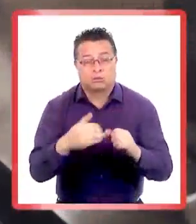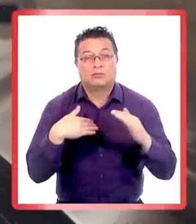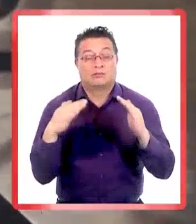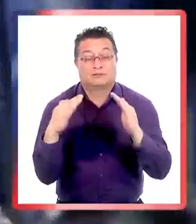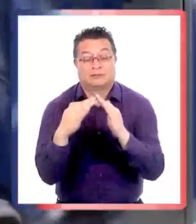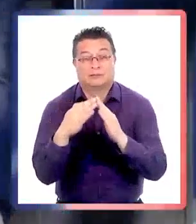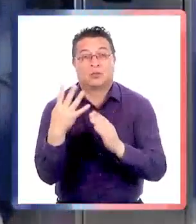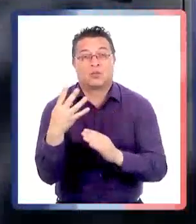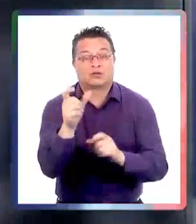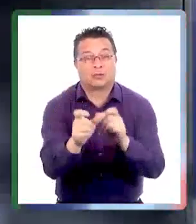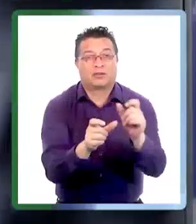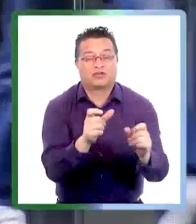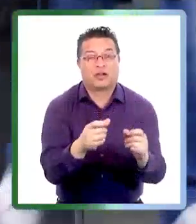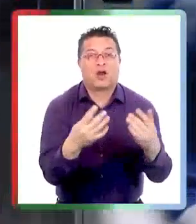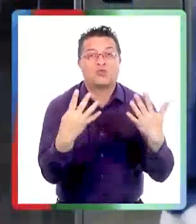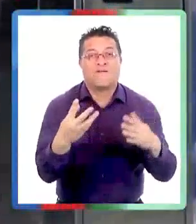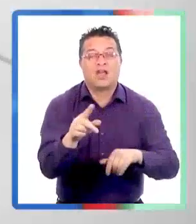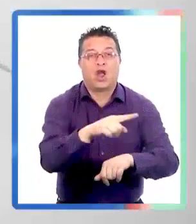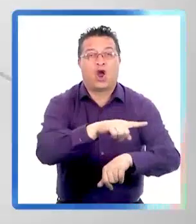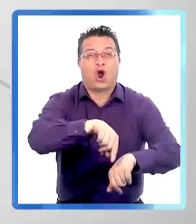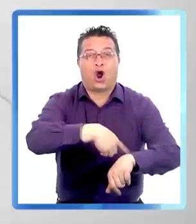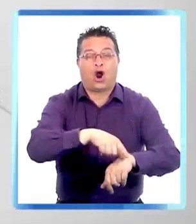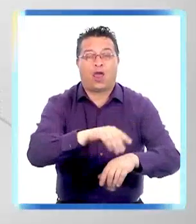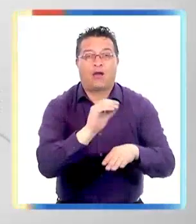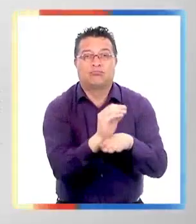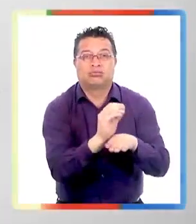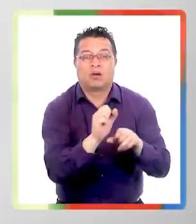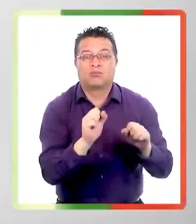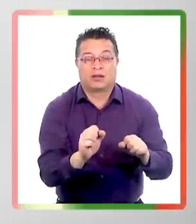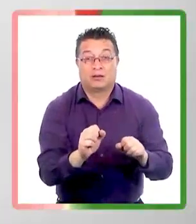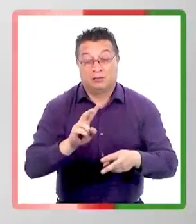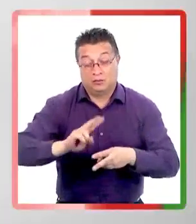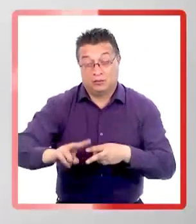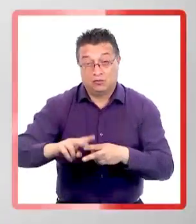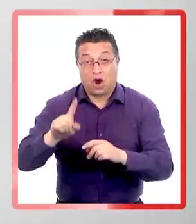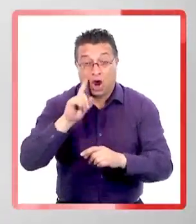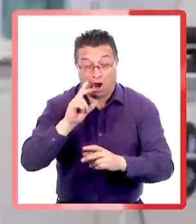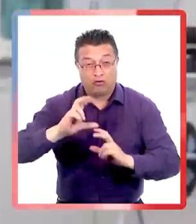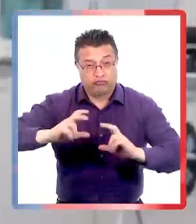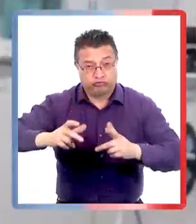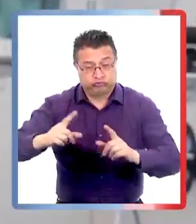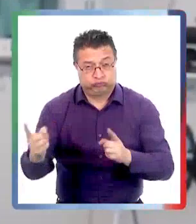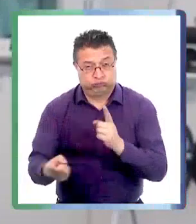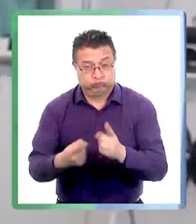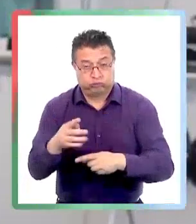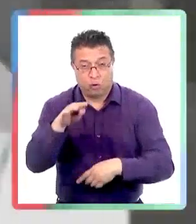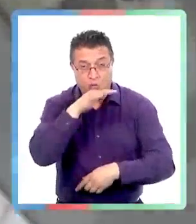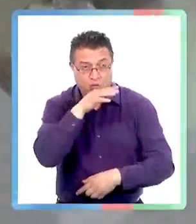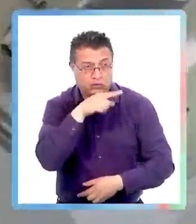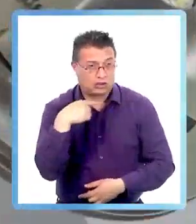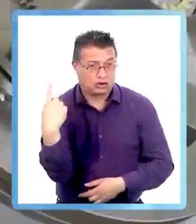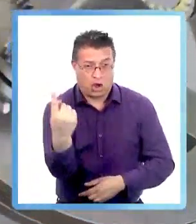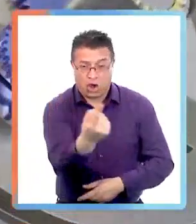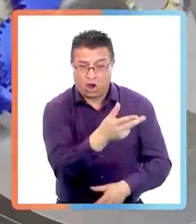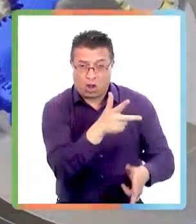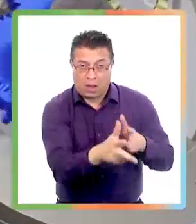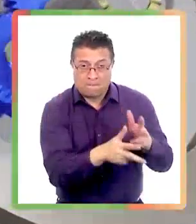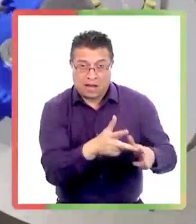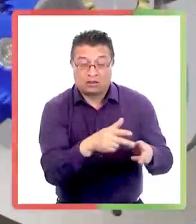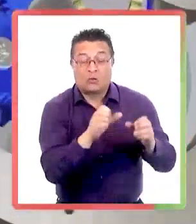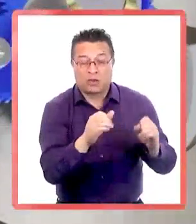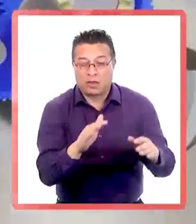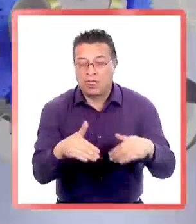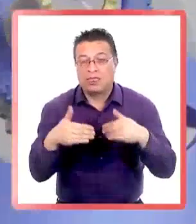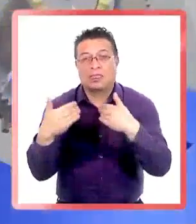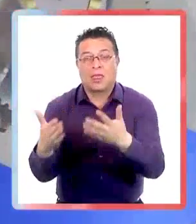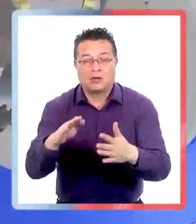suficiente para alimentar un hogar de cuatro personas durante nueve horas. El fabricante asegura que si las turbinas se usaran en